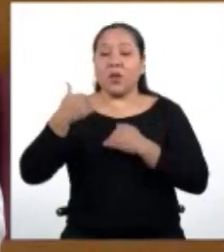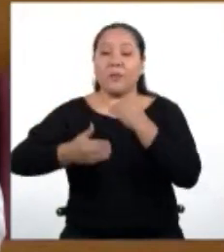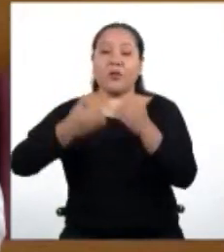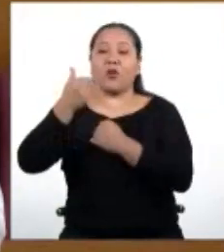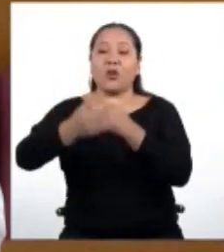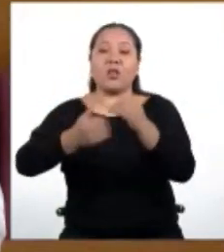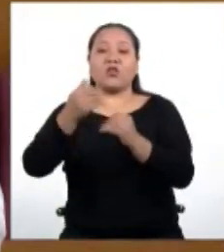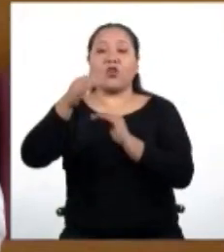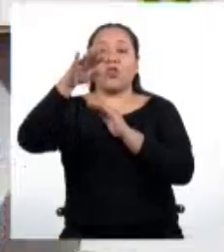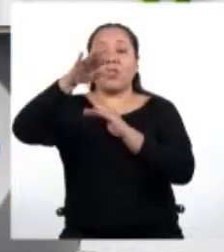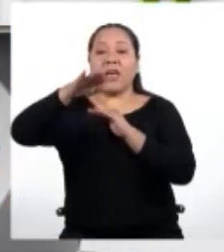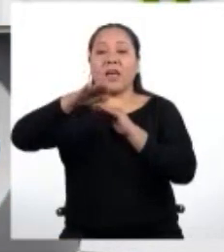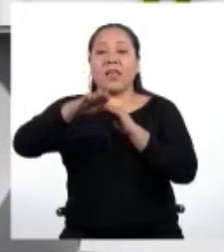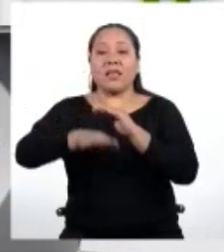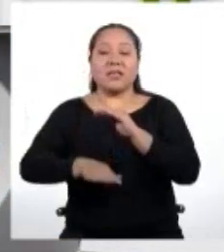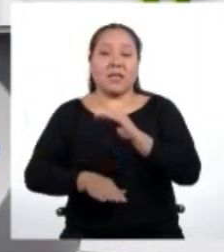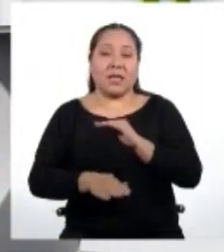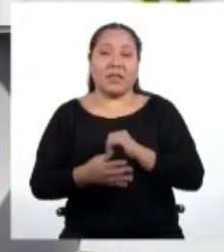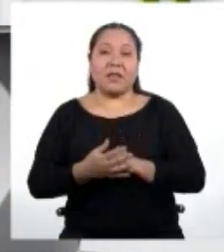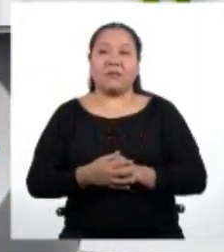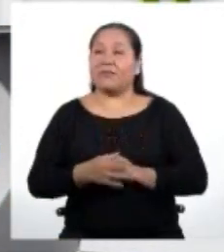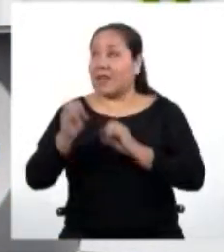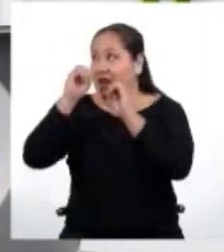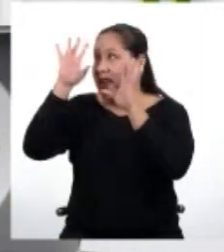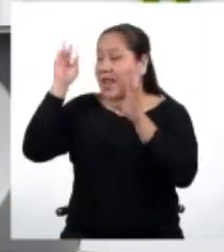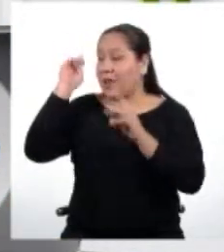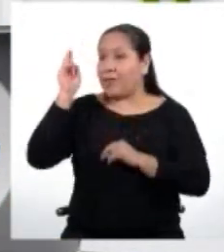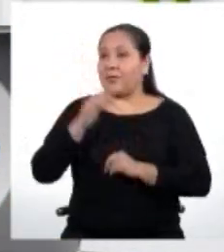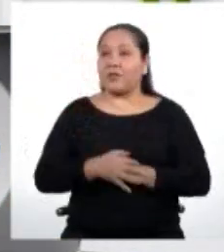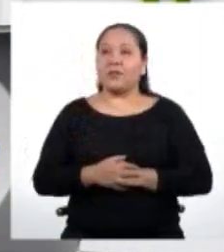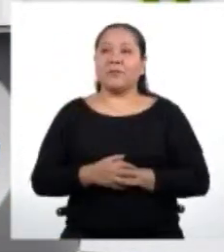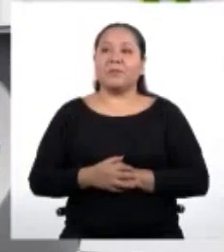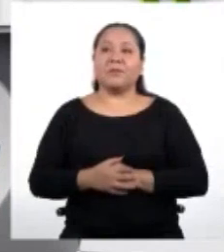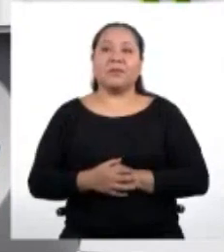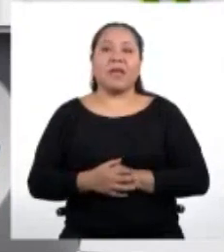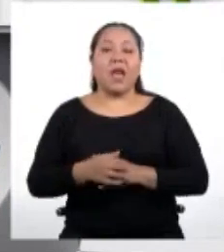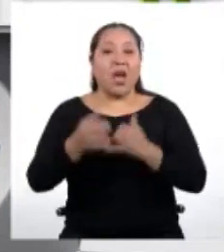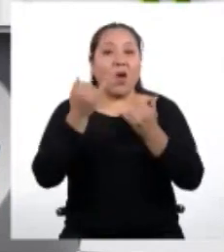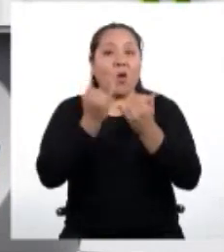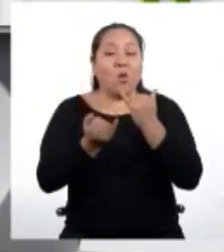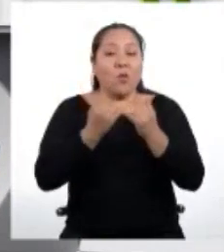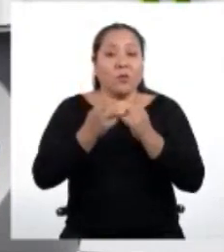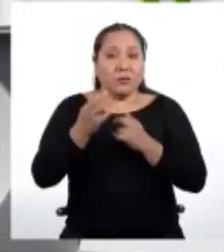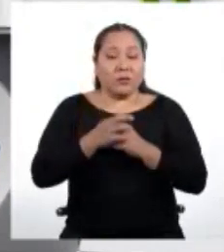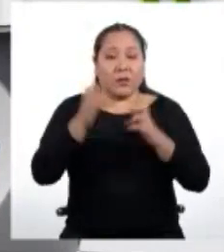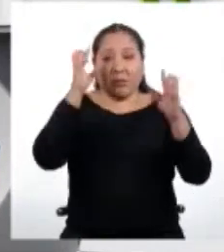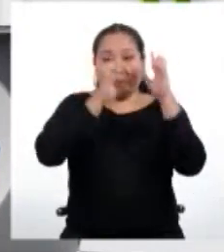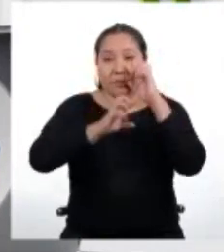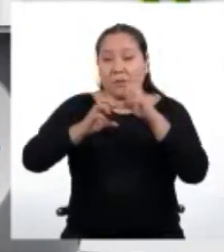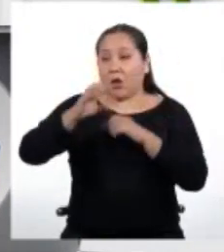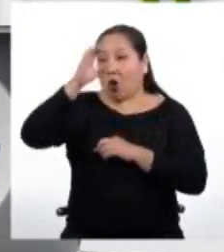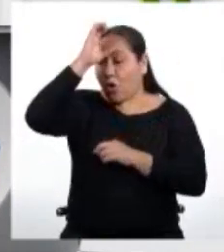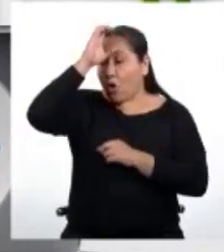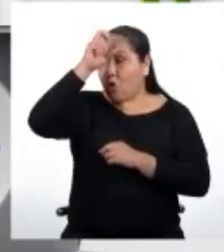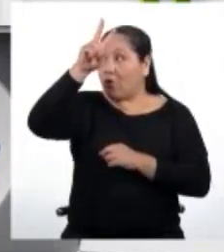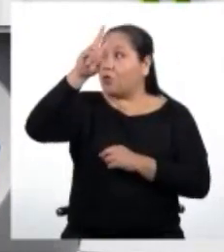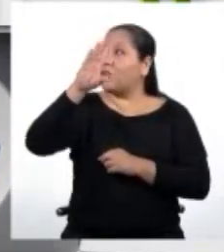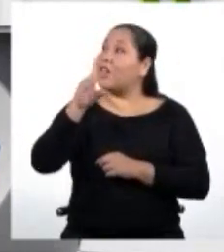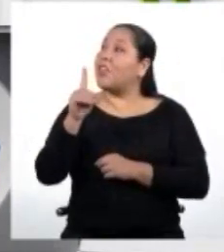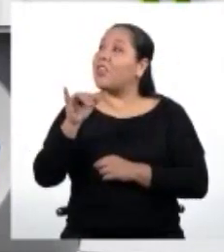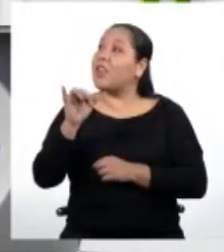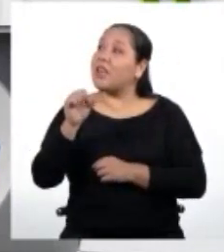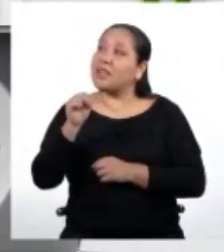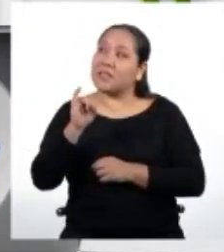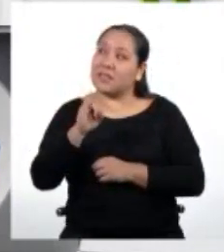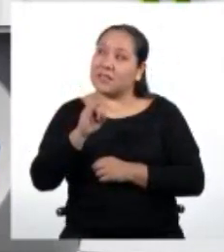decreciente. Clarísimo, profesor. Nuestra última duda viene desde Cusco. Daisy nos consulta.